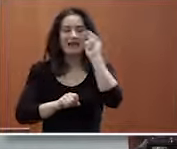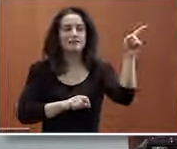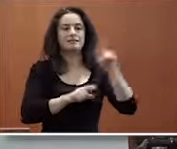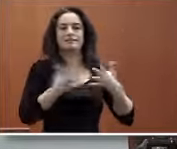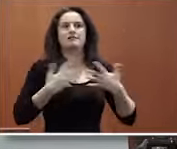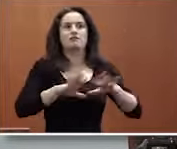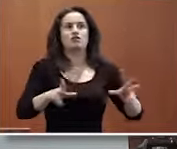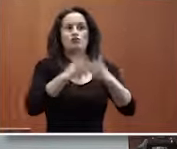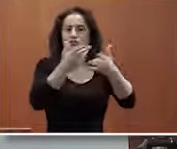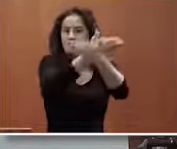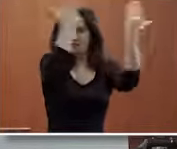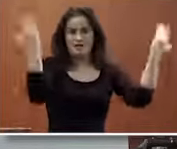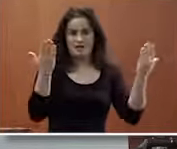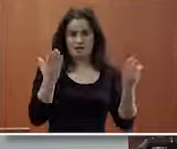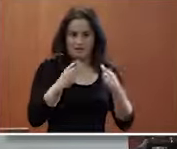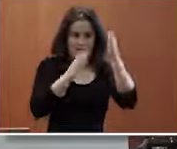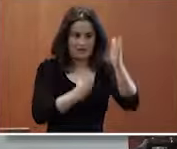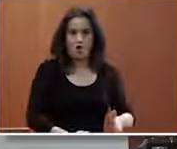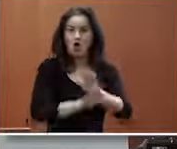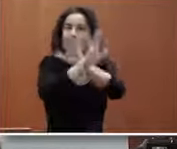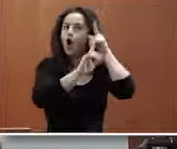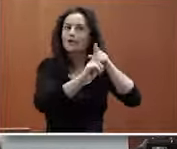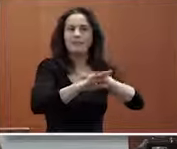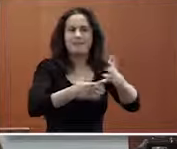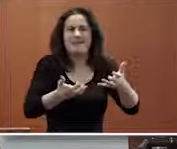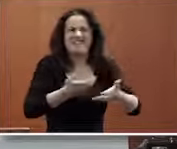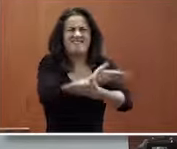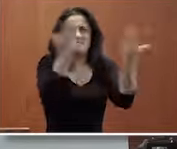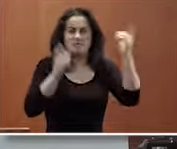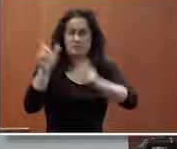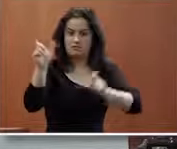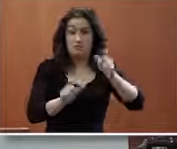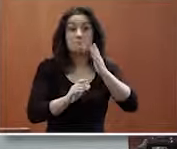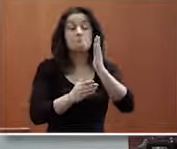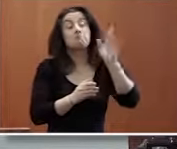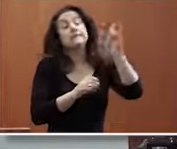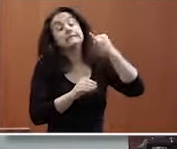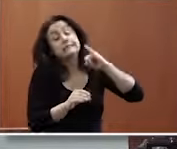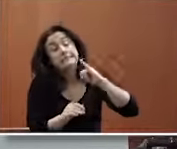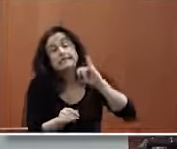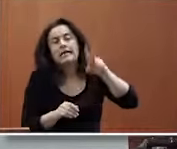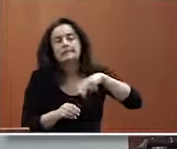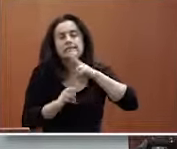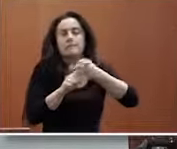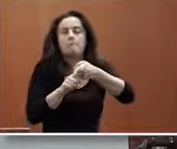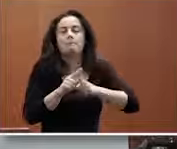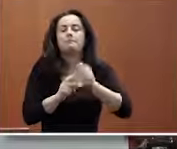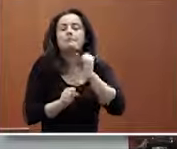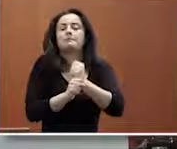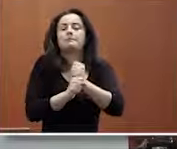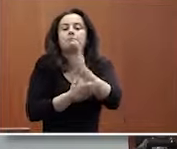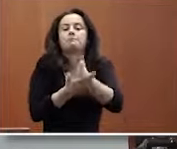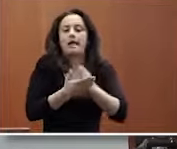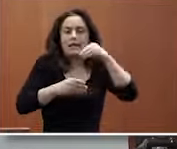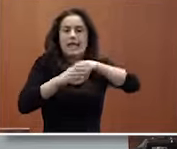la persona es un fin en sí misma y el trabajo es parte si queréis de la herramienta de la terapia de normalización de la terapia entre